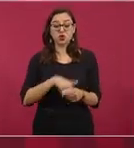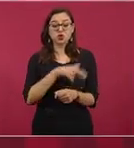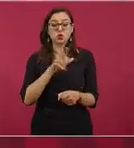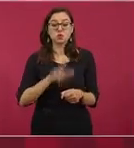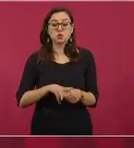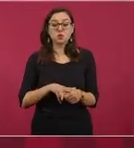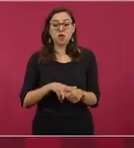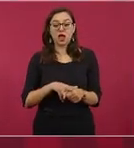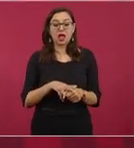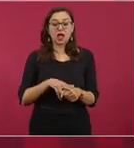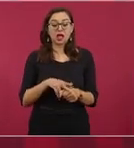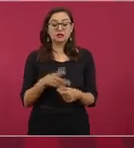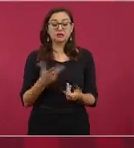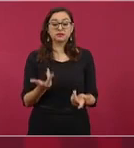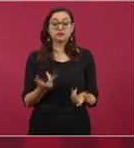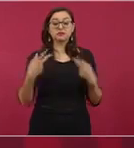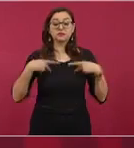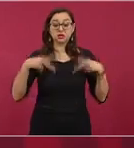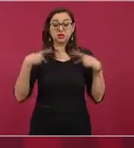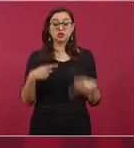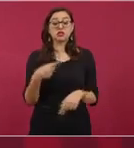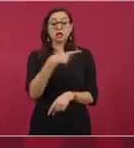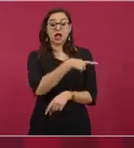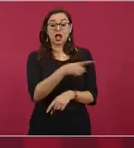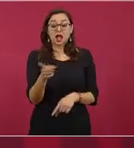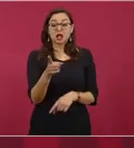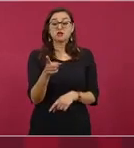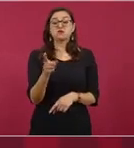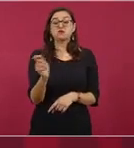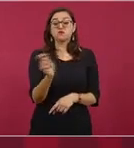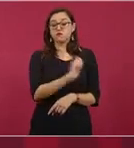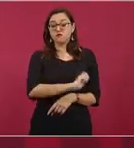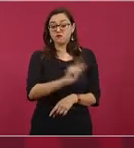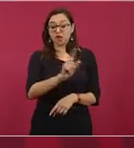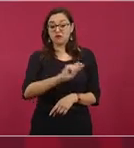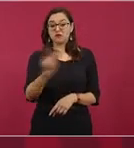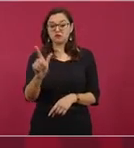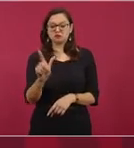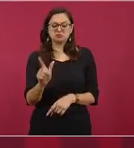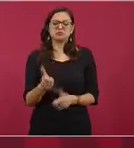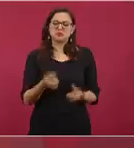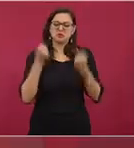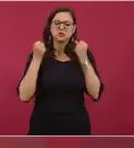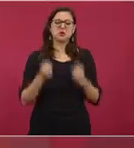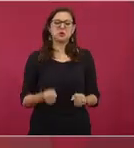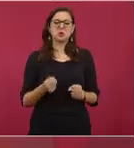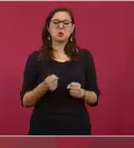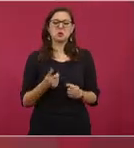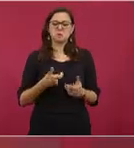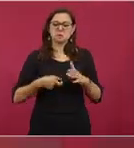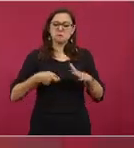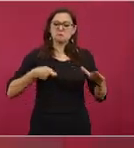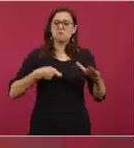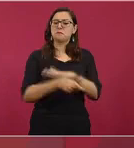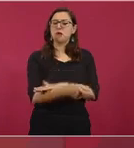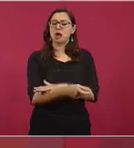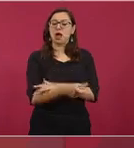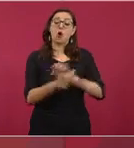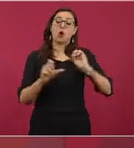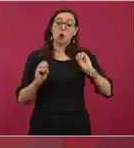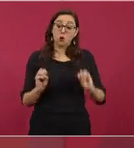o les pagaron o lo hacen por convicción,